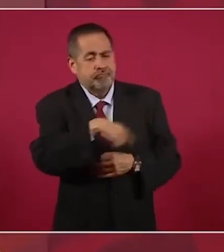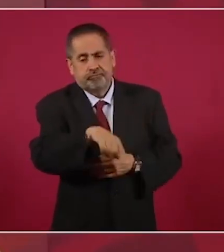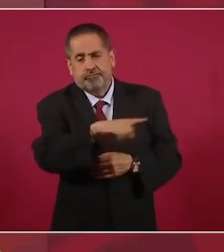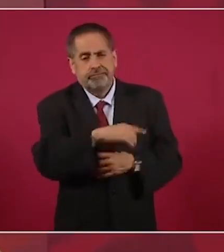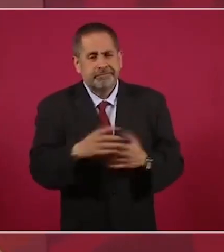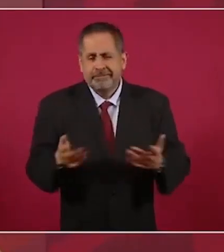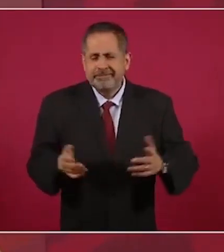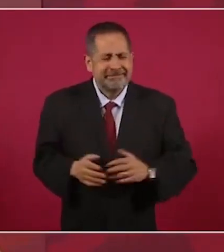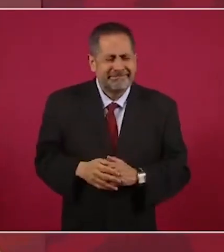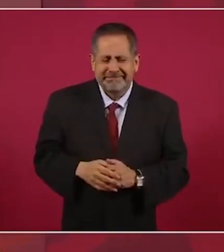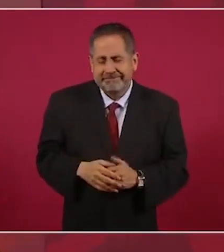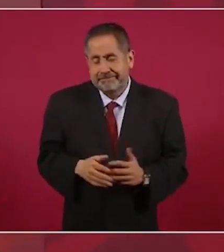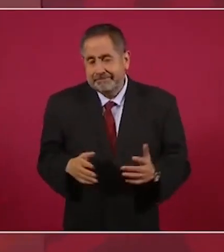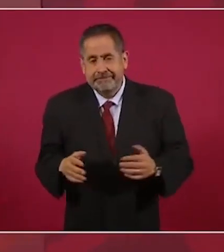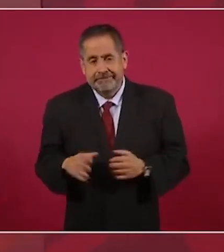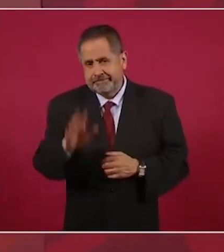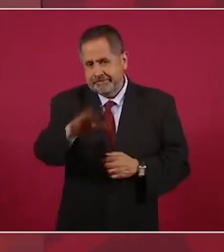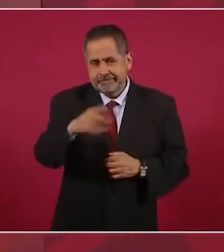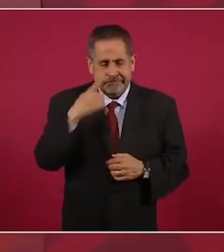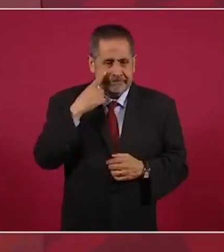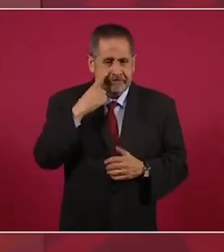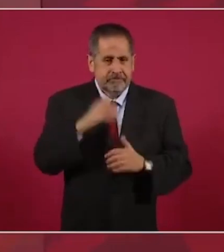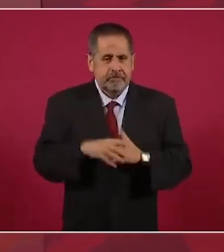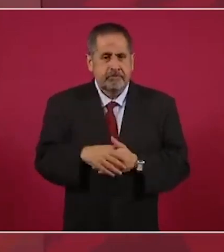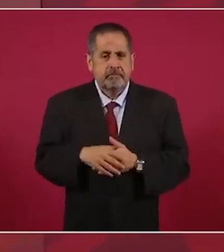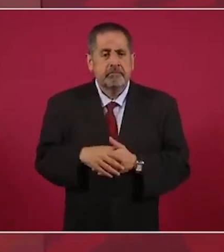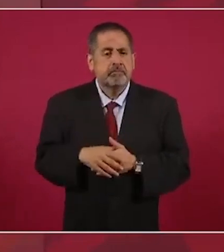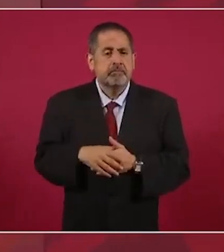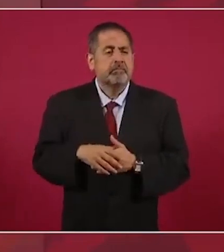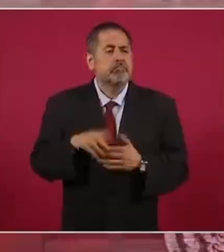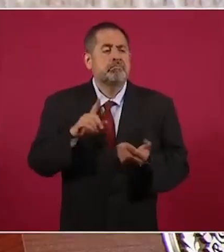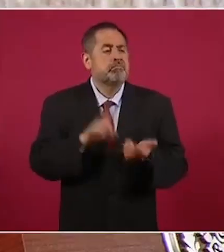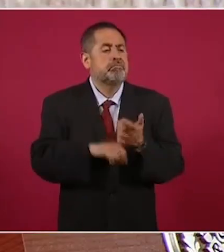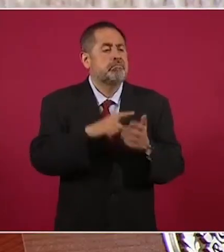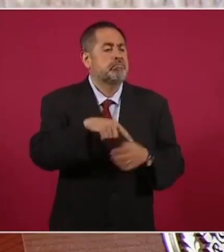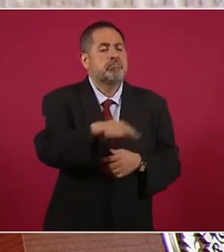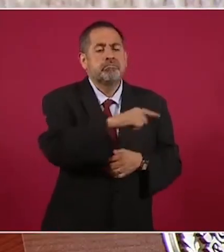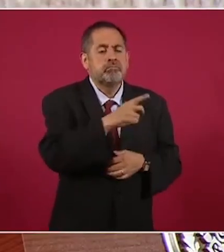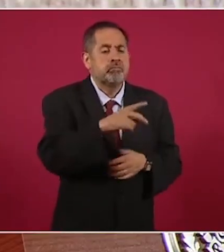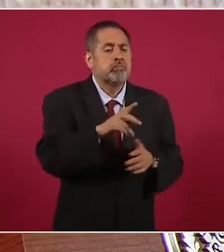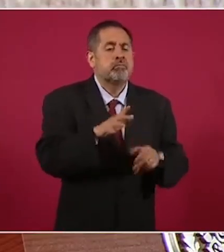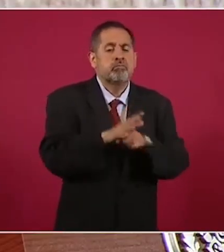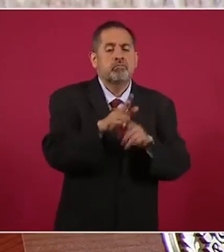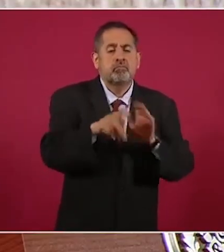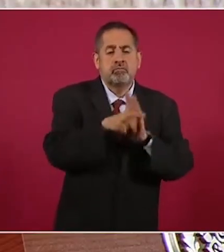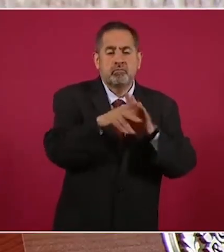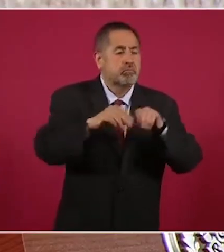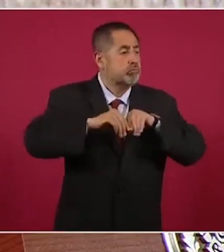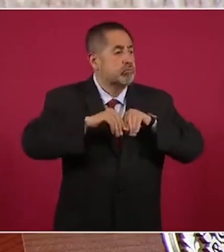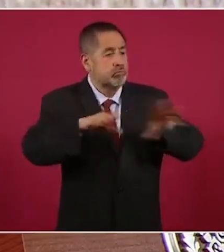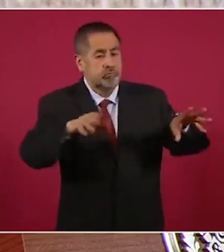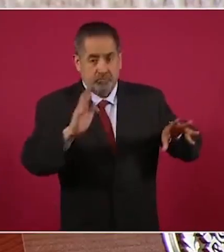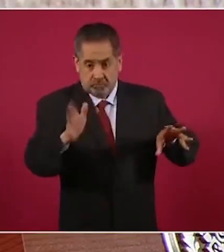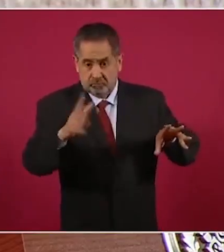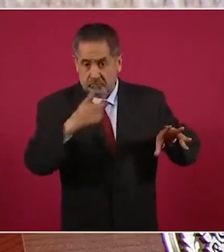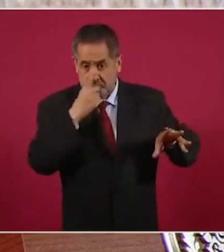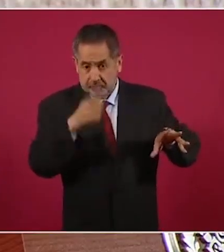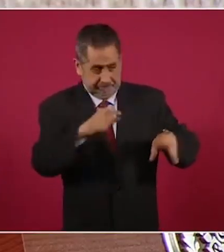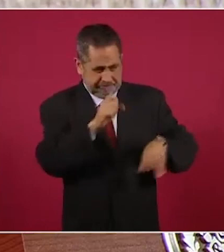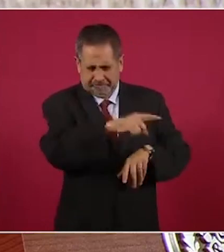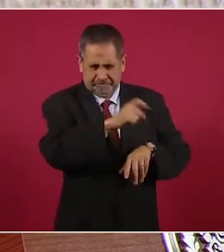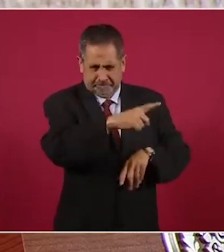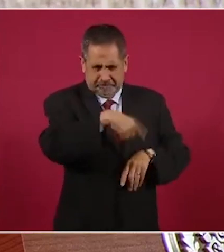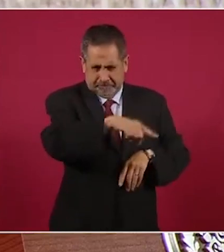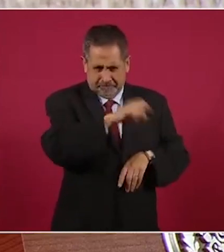Pero a ver, ¿qué dijeron los medios, estos mismos